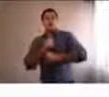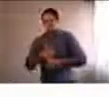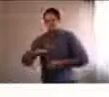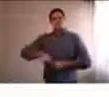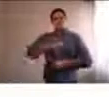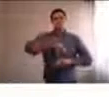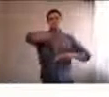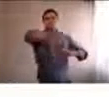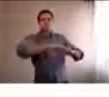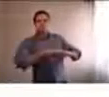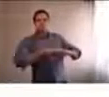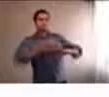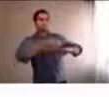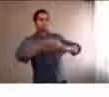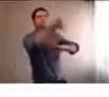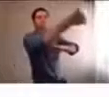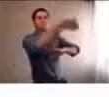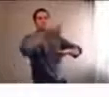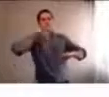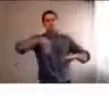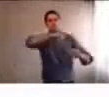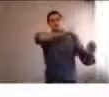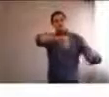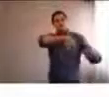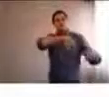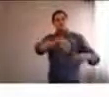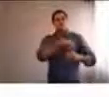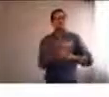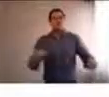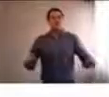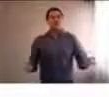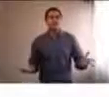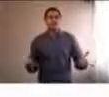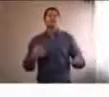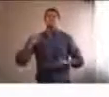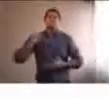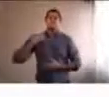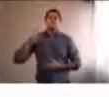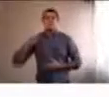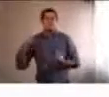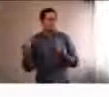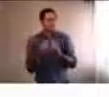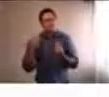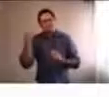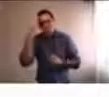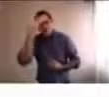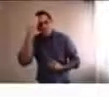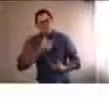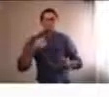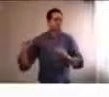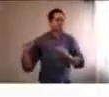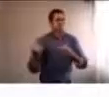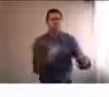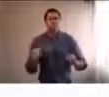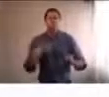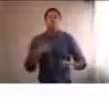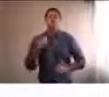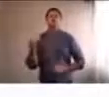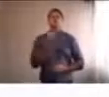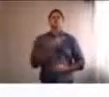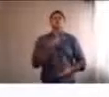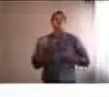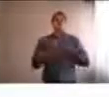estaban muy desorientados y muy preocupados. Y un poco lo que empezamos a hacer, desde distintas charlas y distintos asesoramientos a